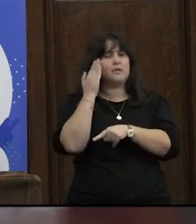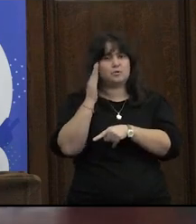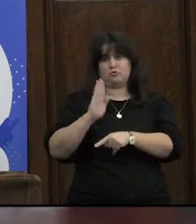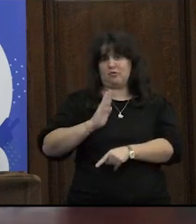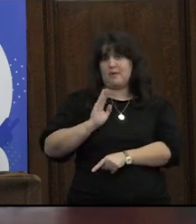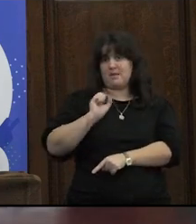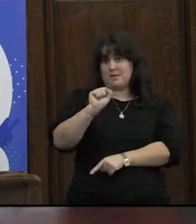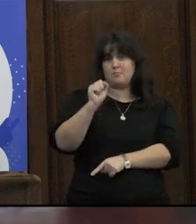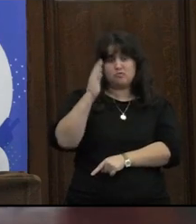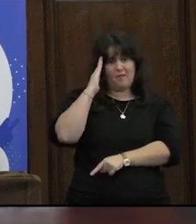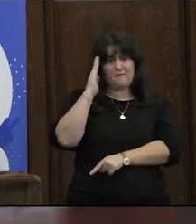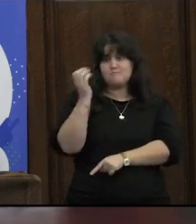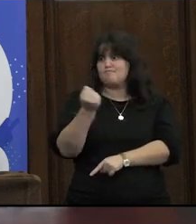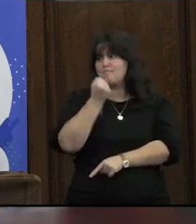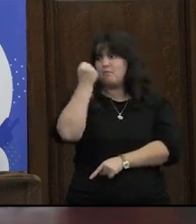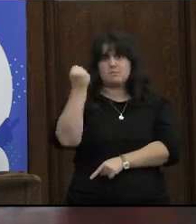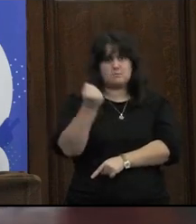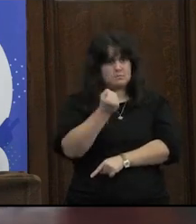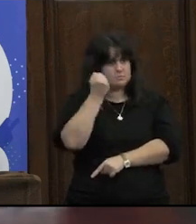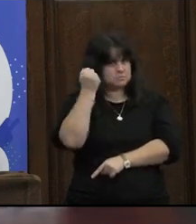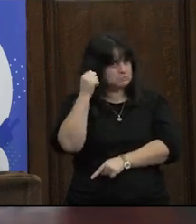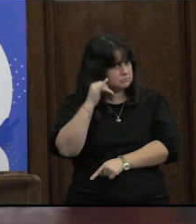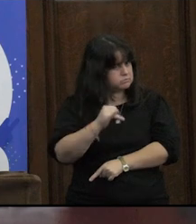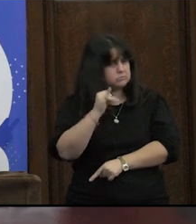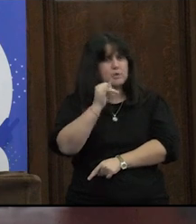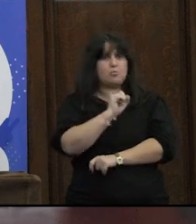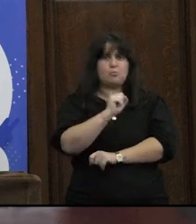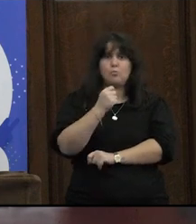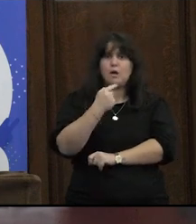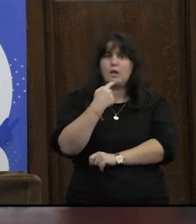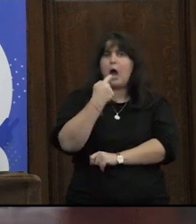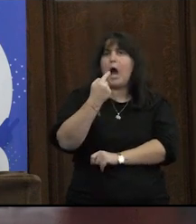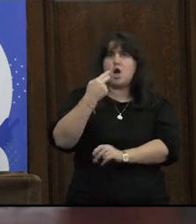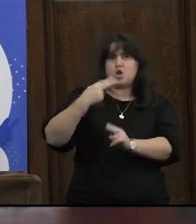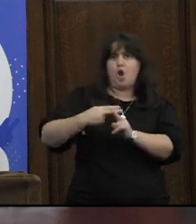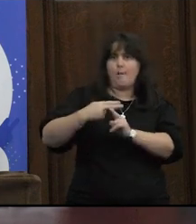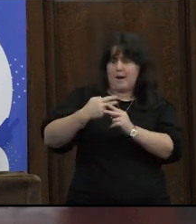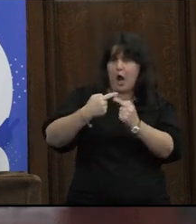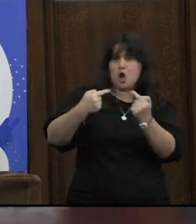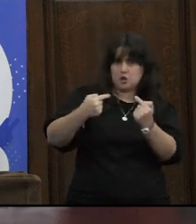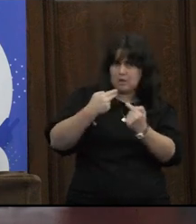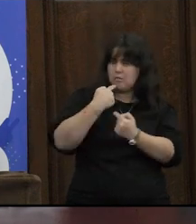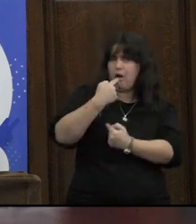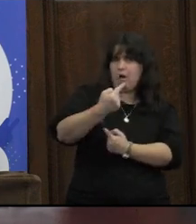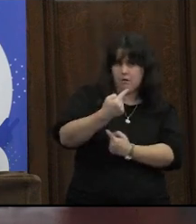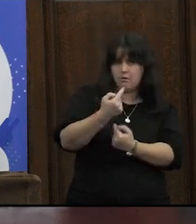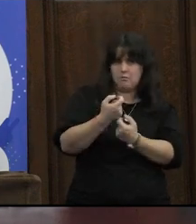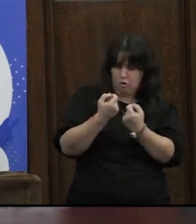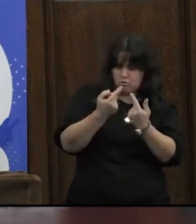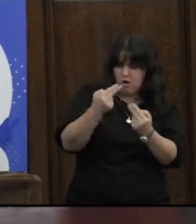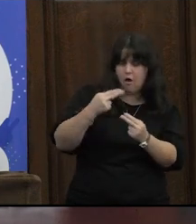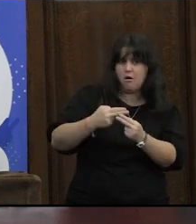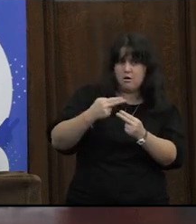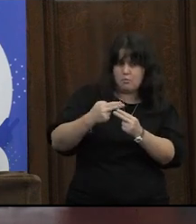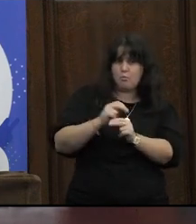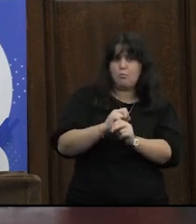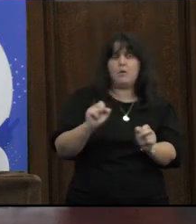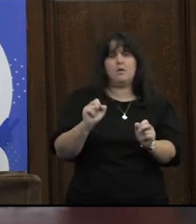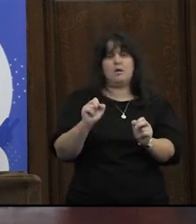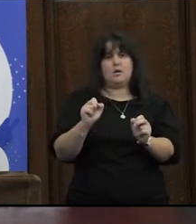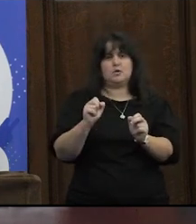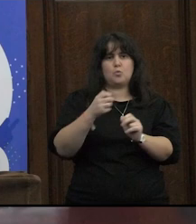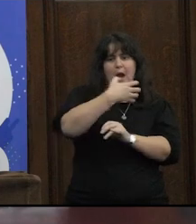desde el feminismo la importancia que ha tenido poder nombrar ¿no? no solo poner